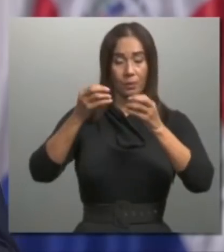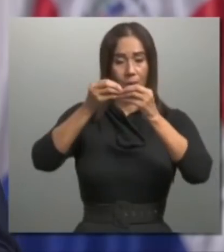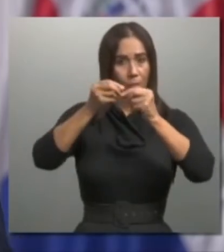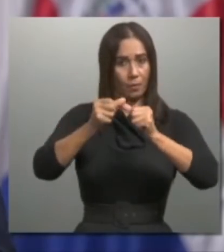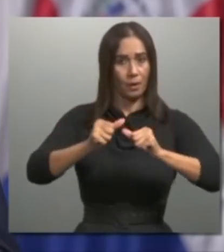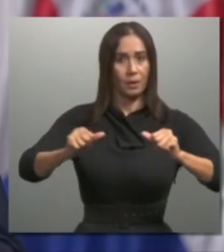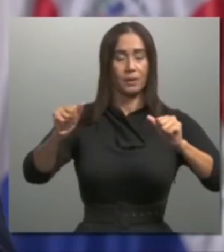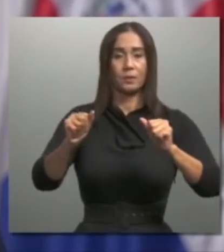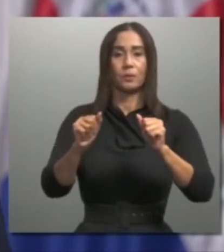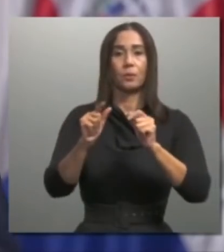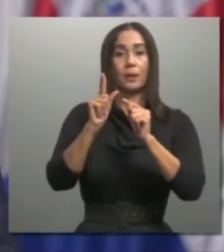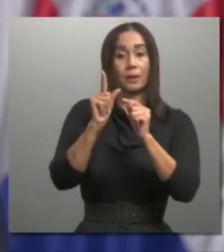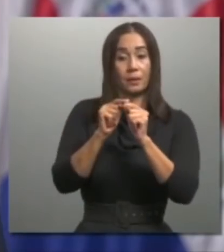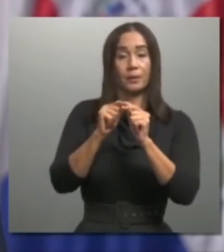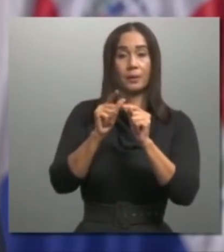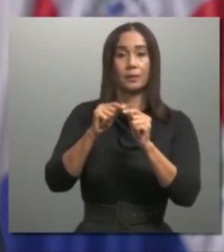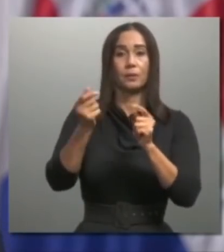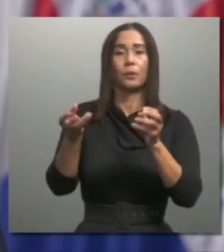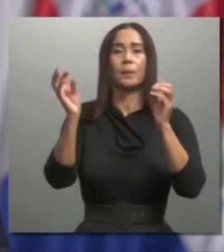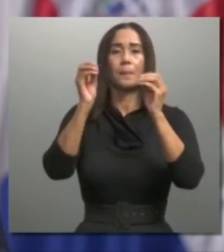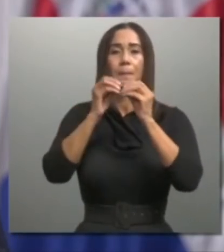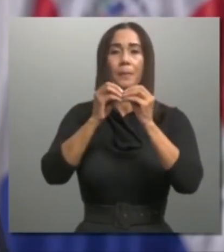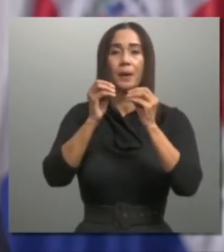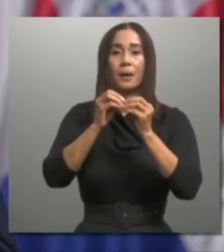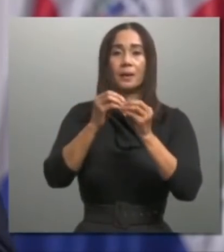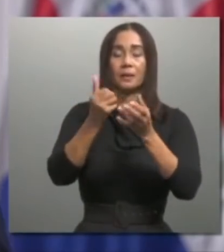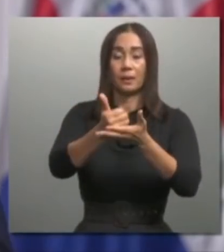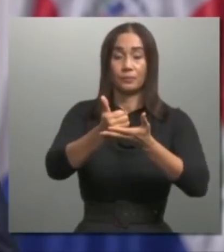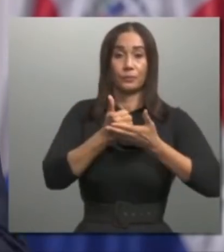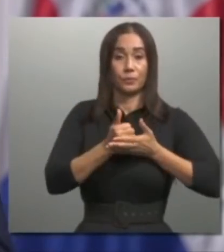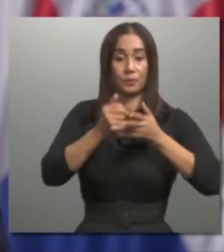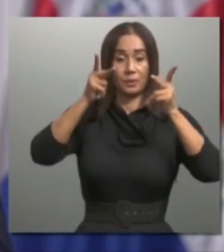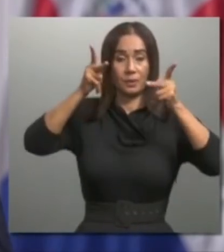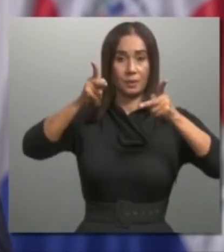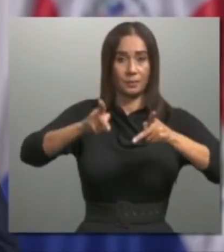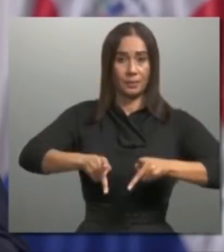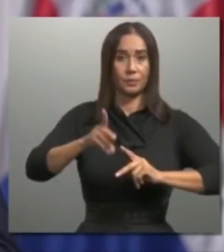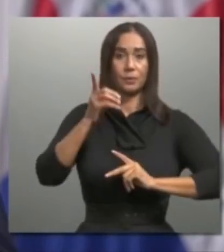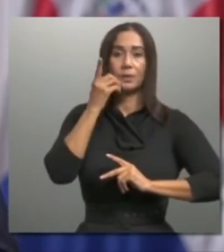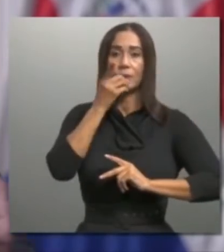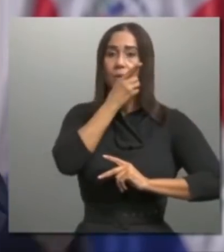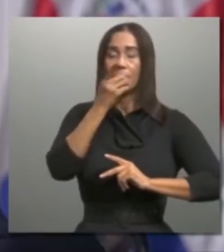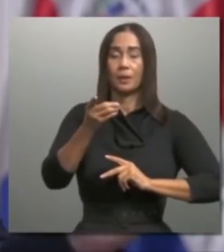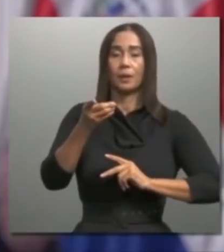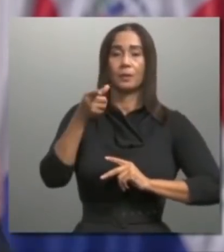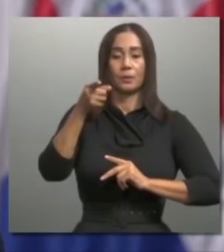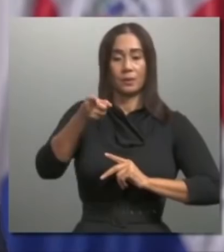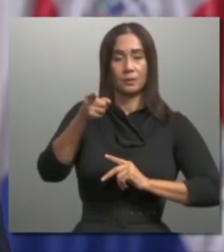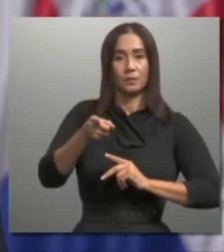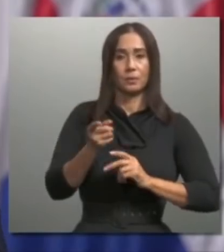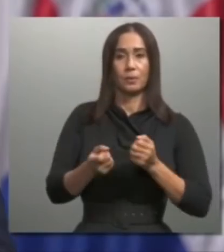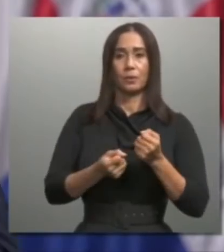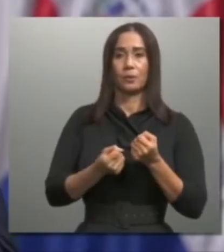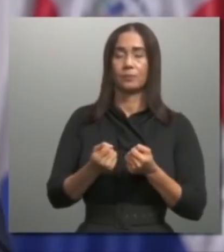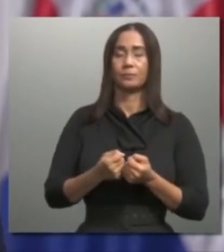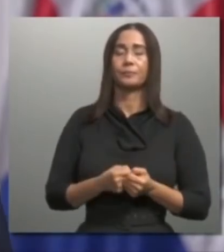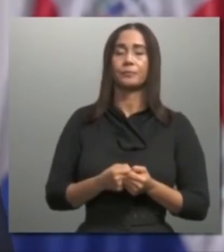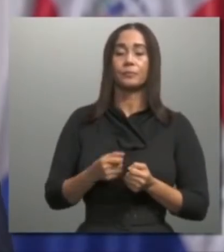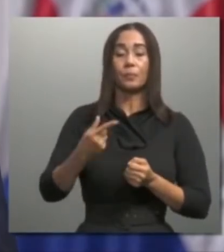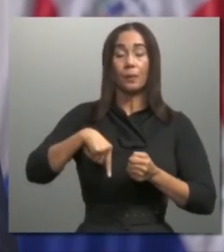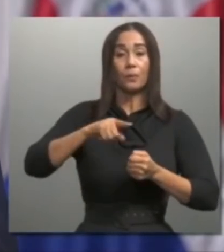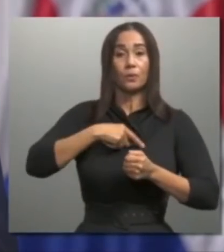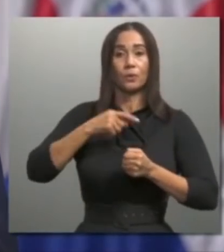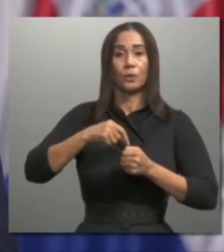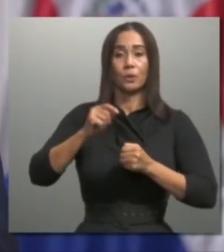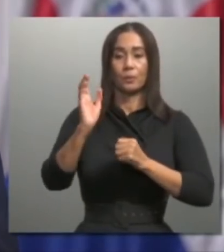convenga a los intereses del pueblo dominicano, que es el que ha pagado los platos que otros han roto. Y como lo hicimos